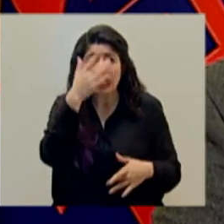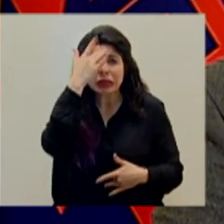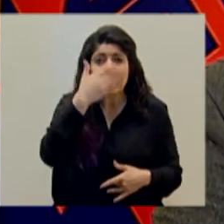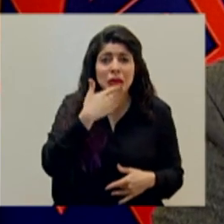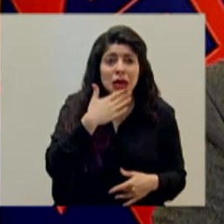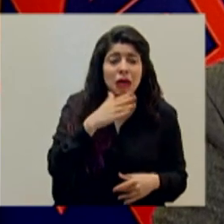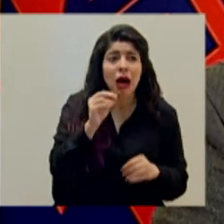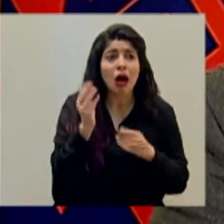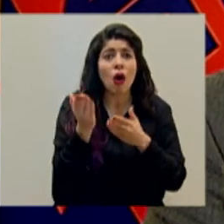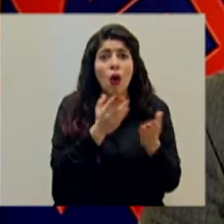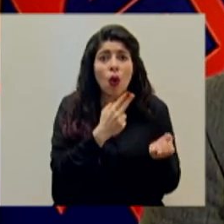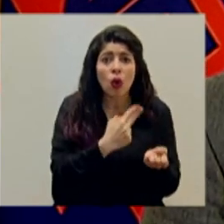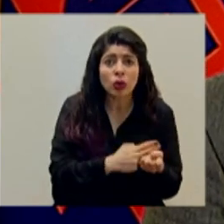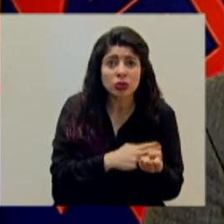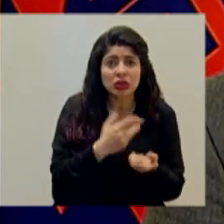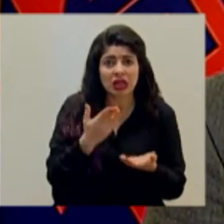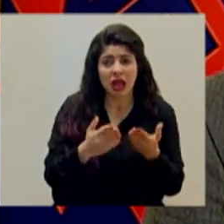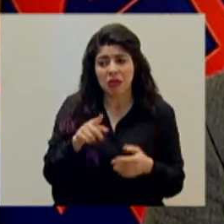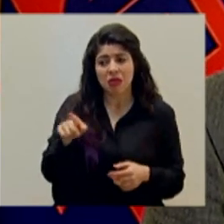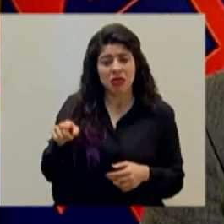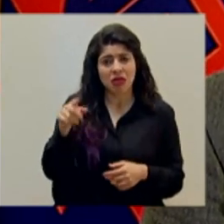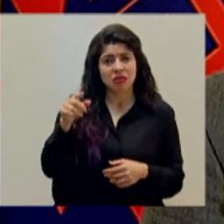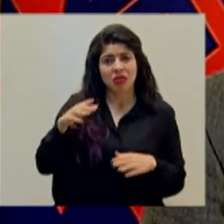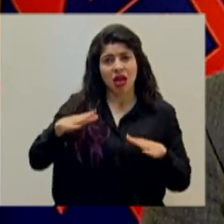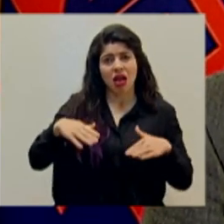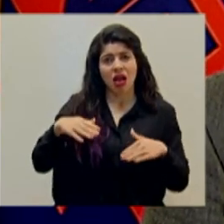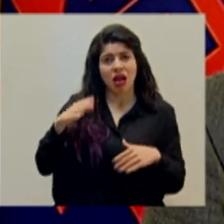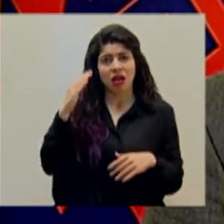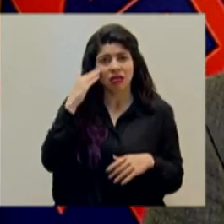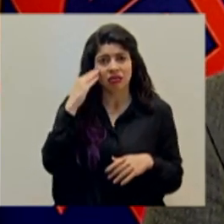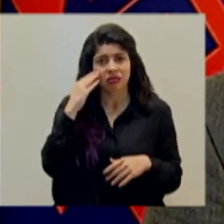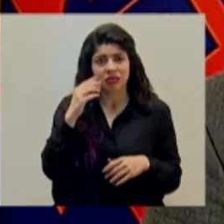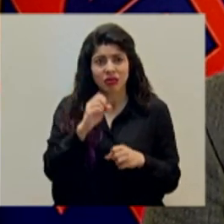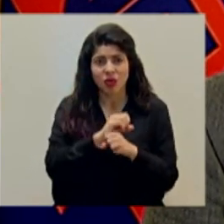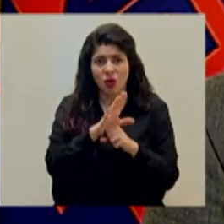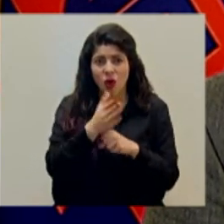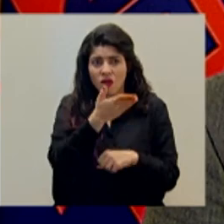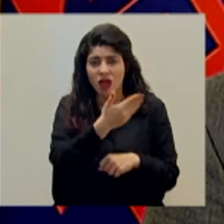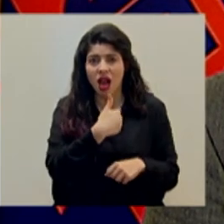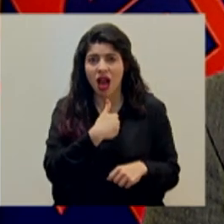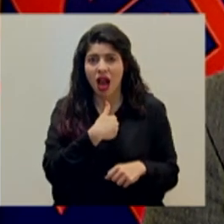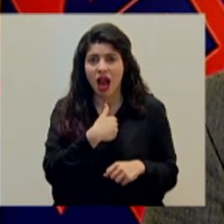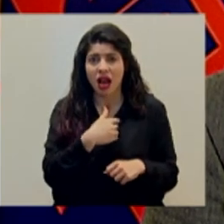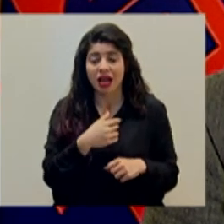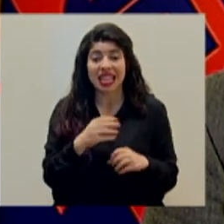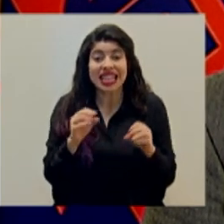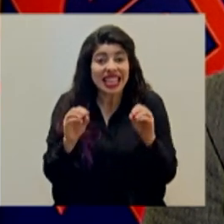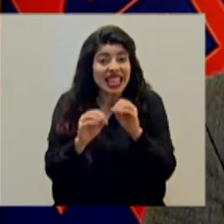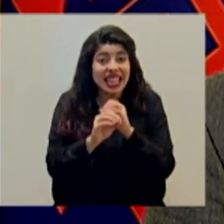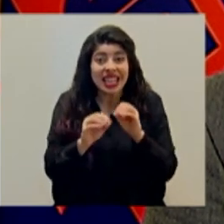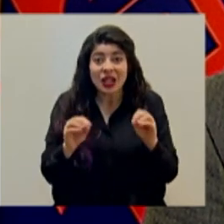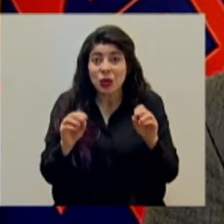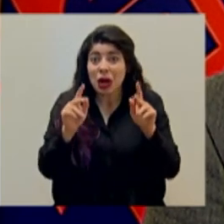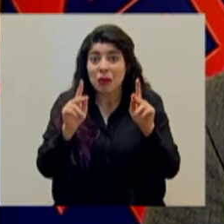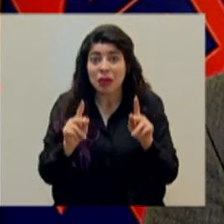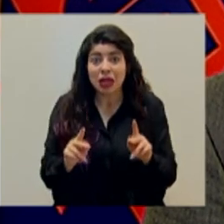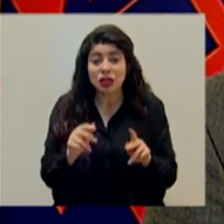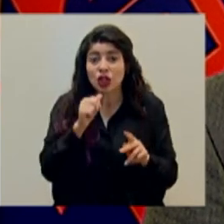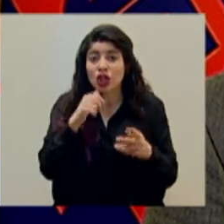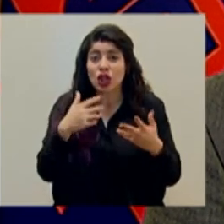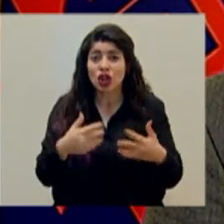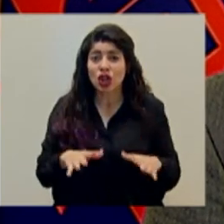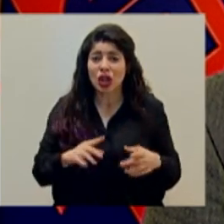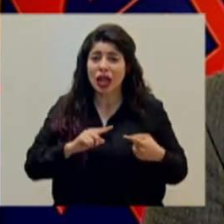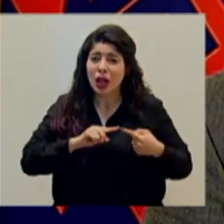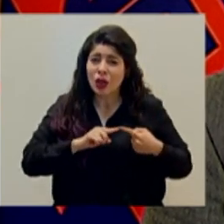enfermas u hospitalizadas por COVID-19. Nadie quiere pasar por un dolor